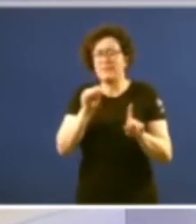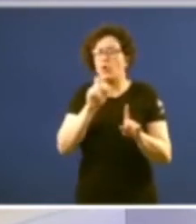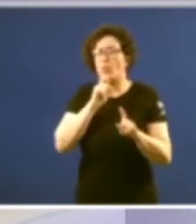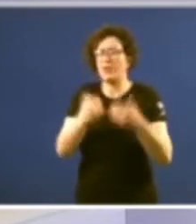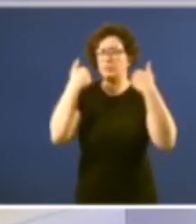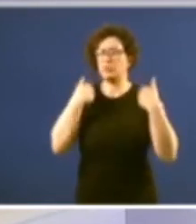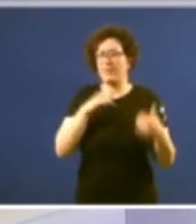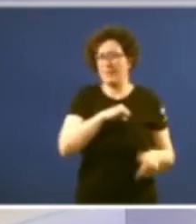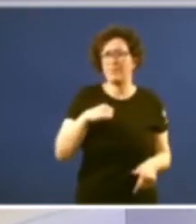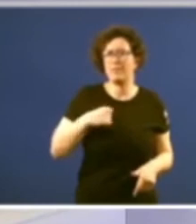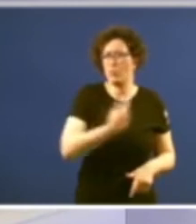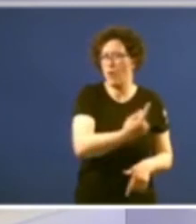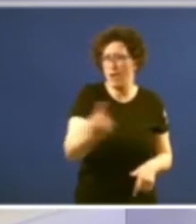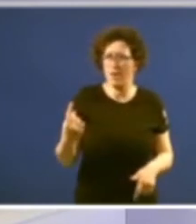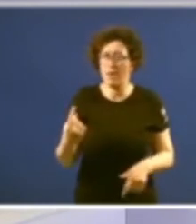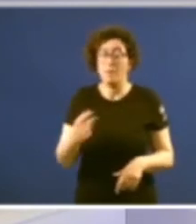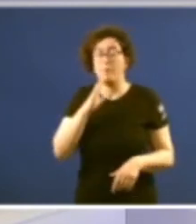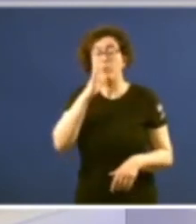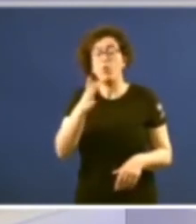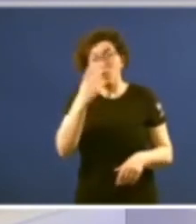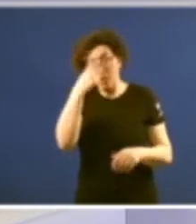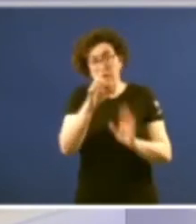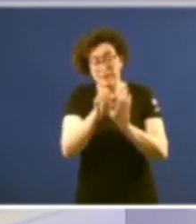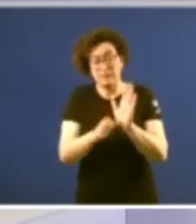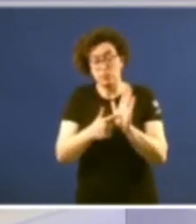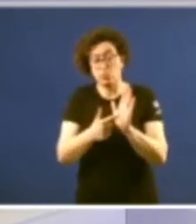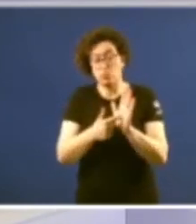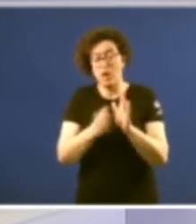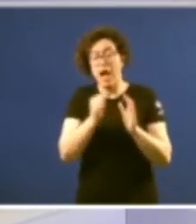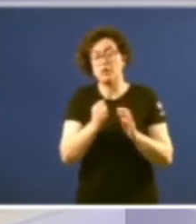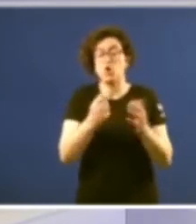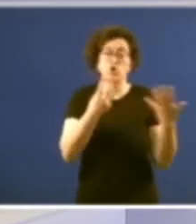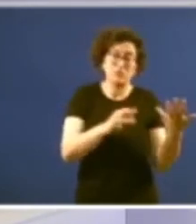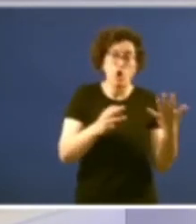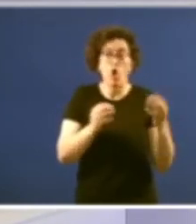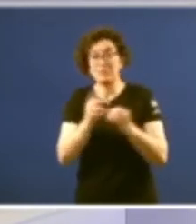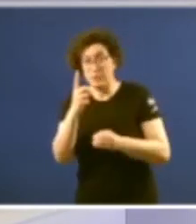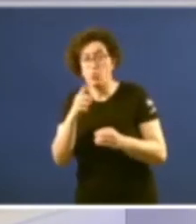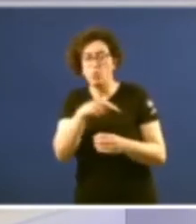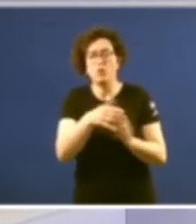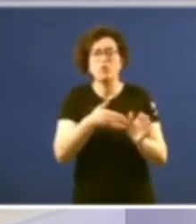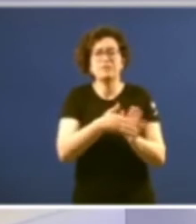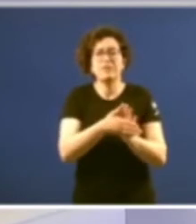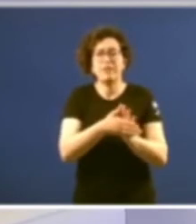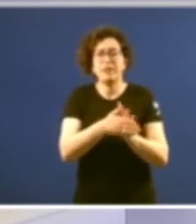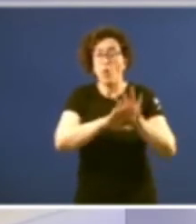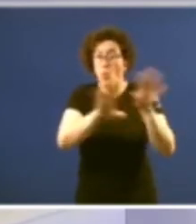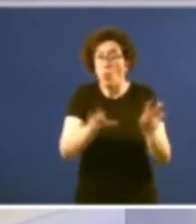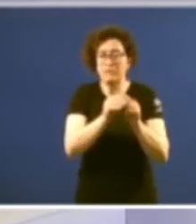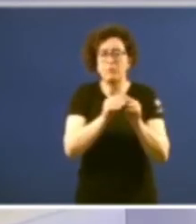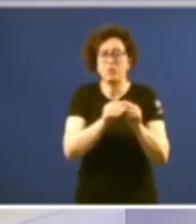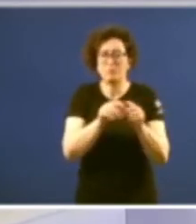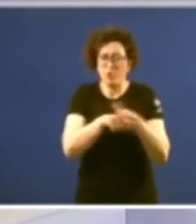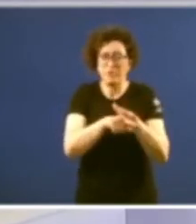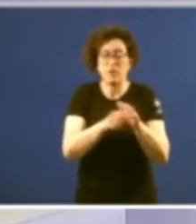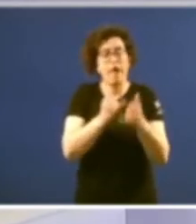individual máis metendo en conta que o Estatuto do 80 o 81 viña a ser a culminación dun proceso que quedara interrompido